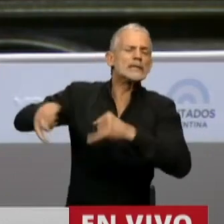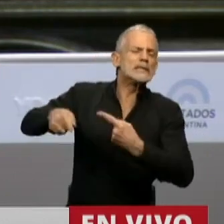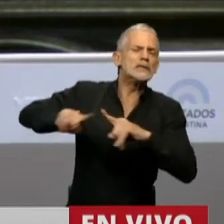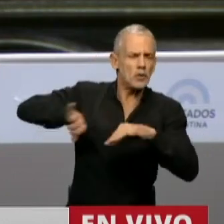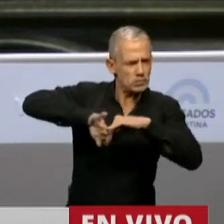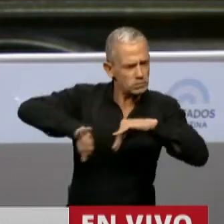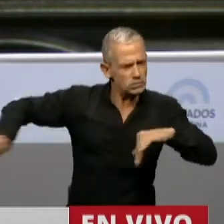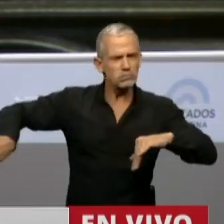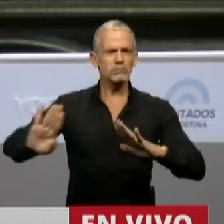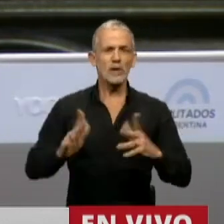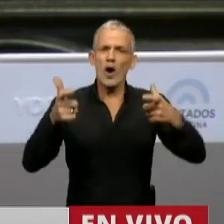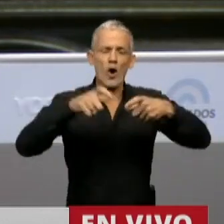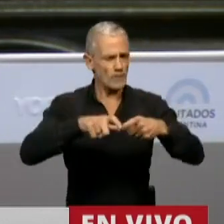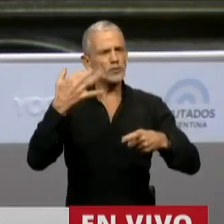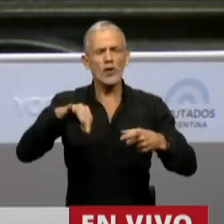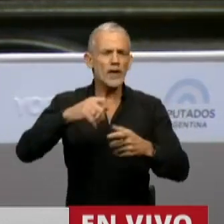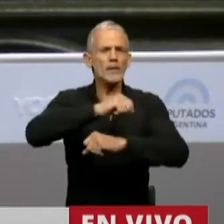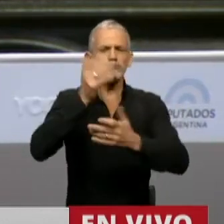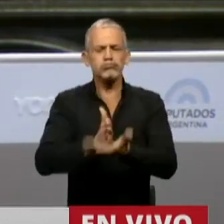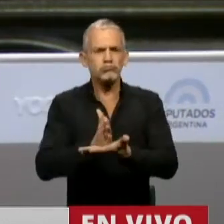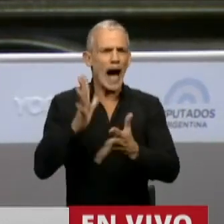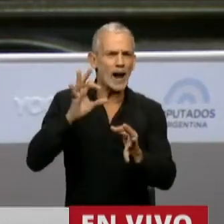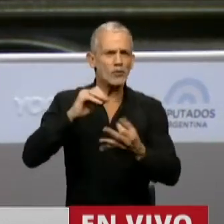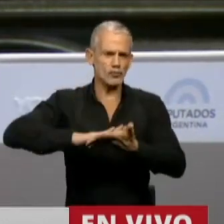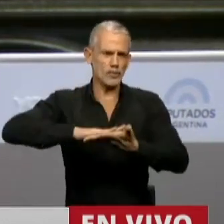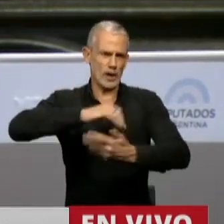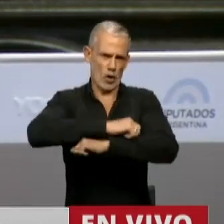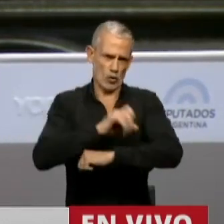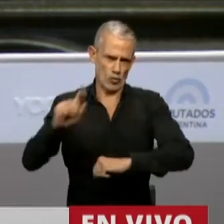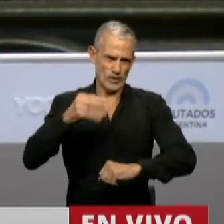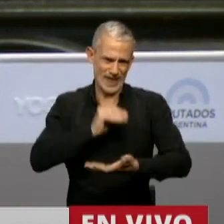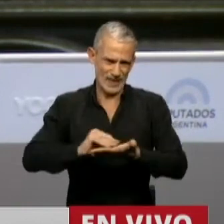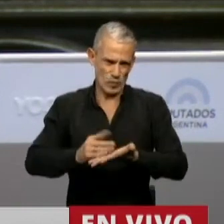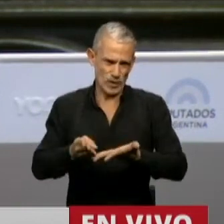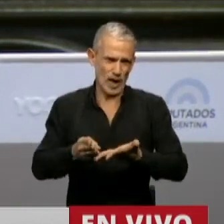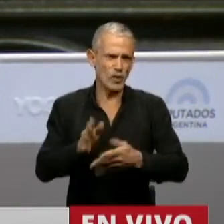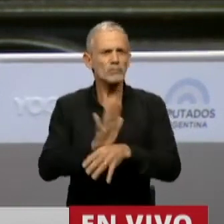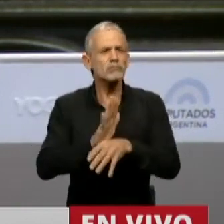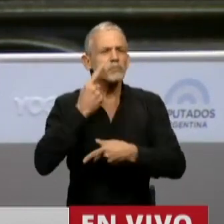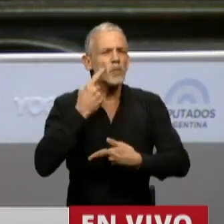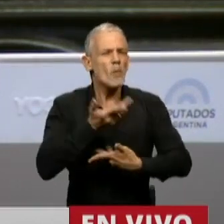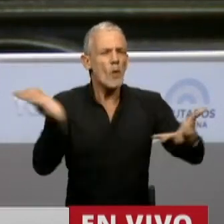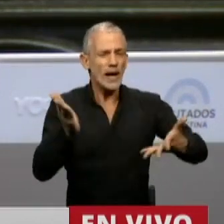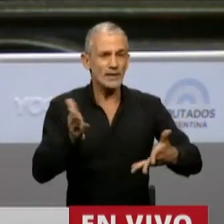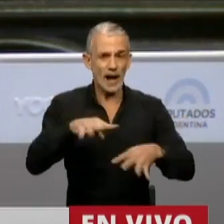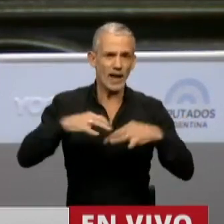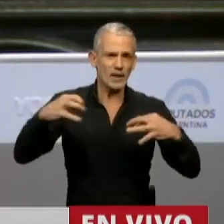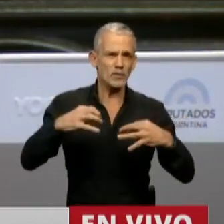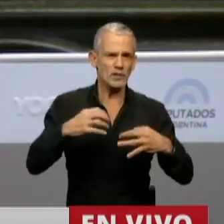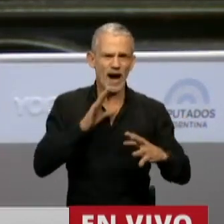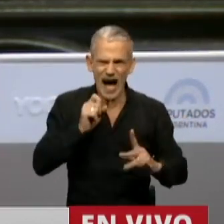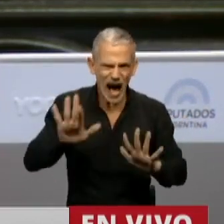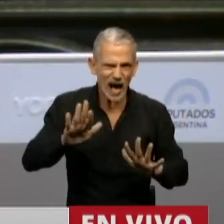aceptada, se expida sobre la inconducta del señor Diputado, como una señal de que esta Cámara no va a